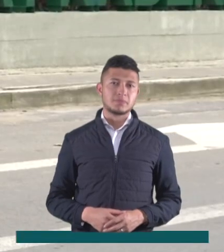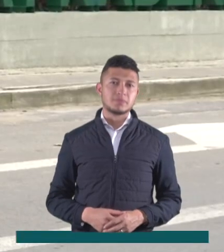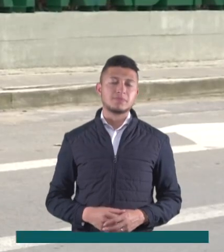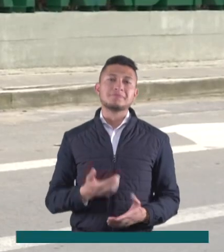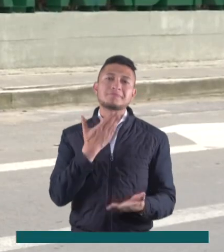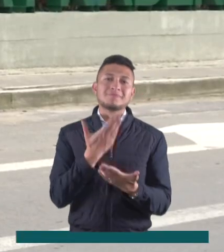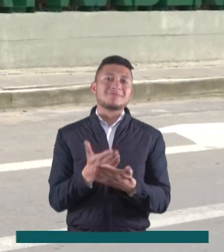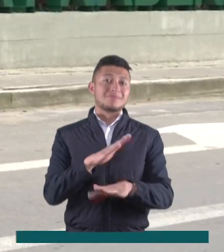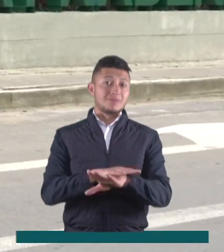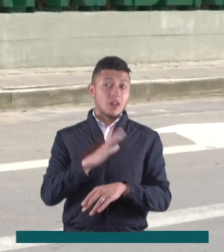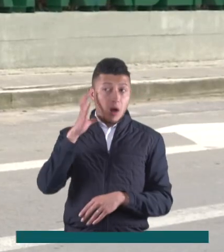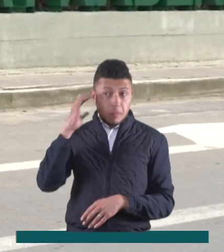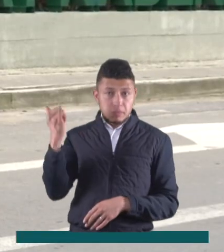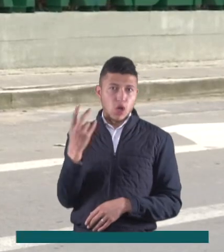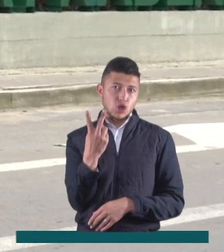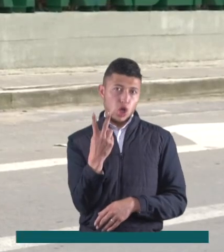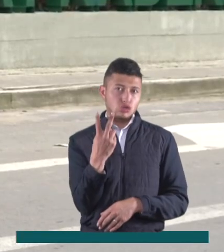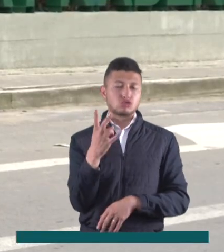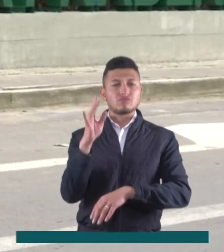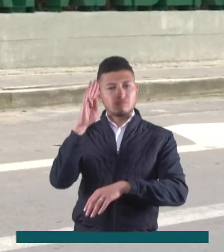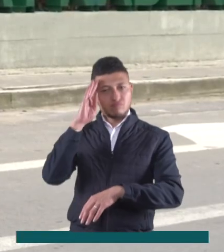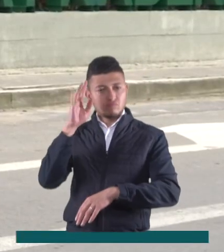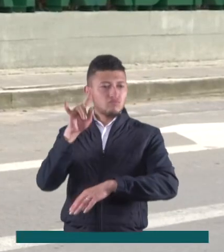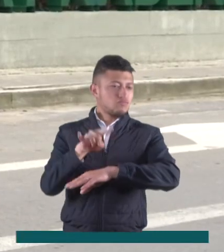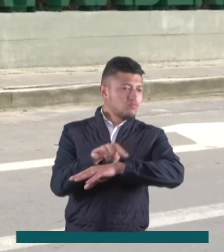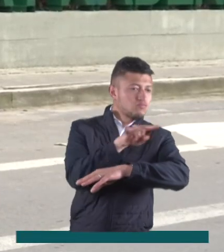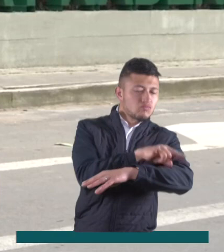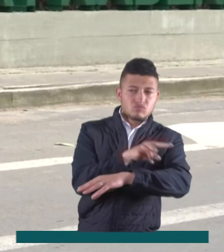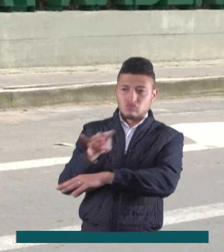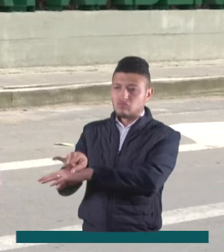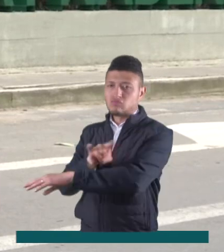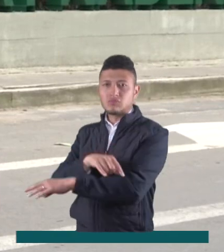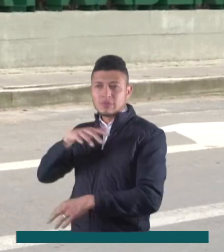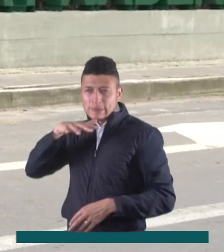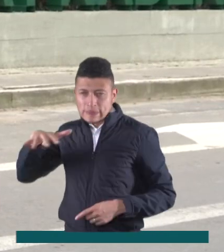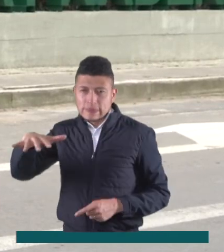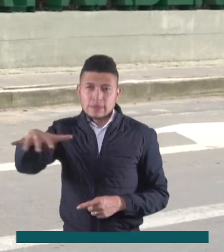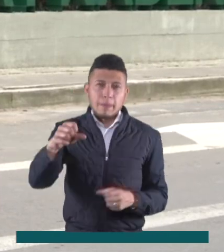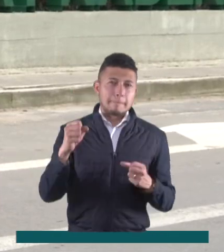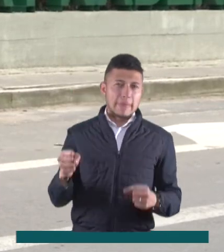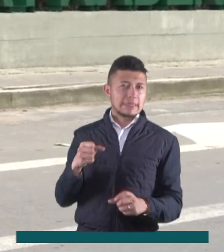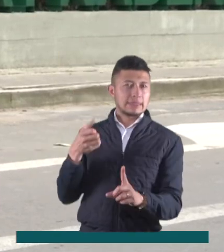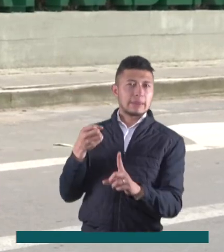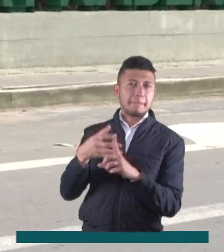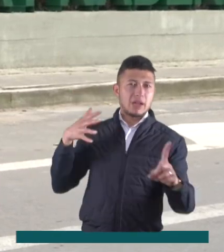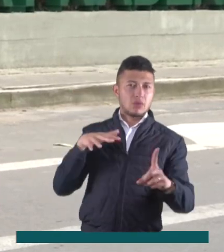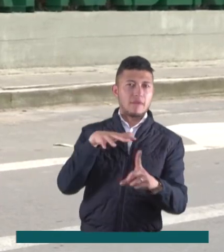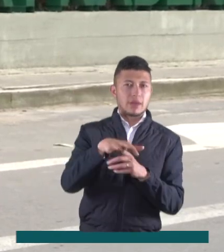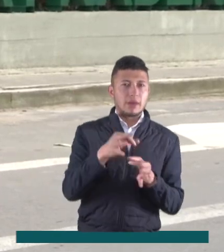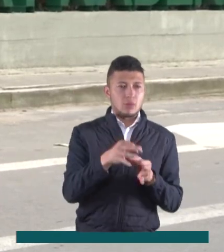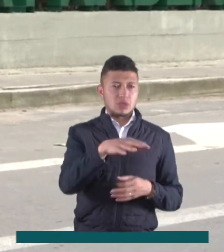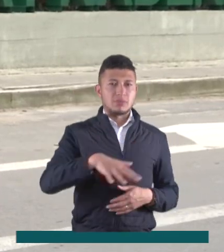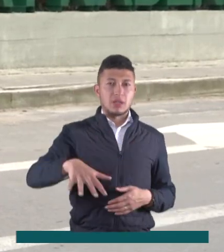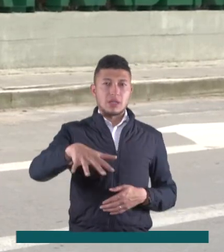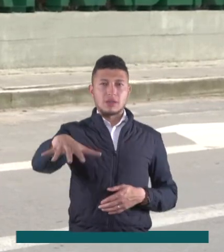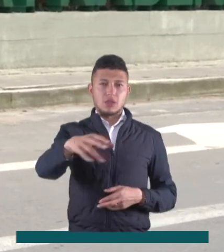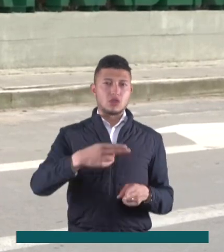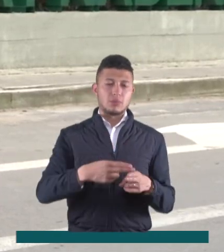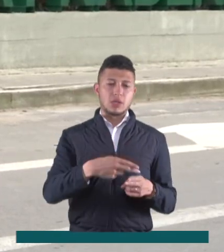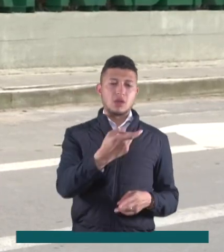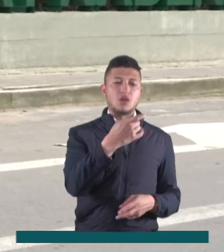Buenas tardes, actualmente son dos los guardabosques que están ubicados en dos de las veredas con mayor impacto ambiental para el municipio